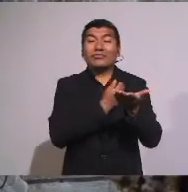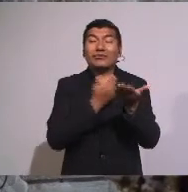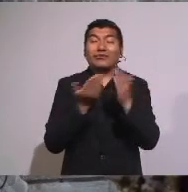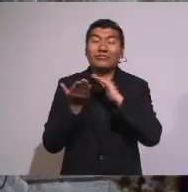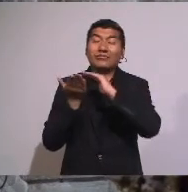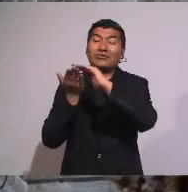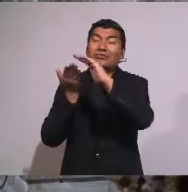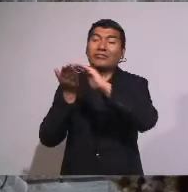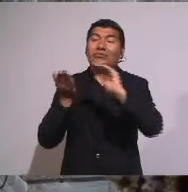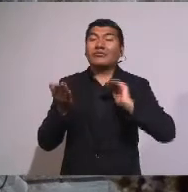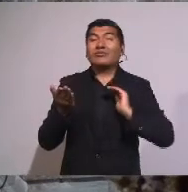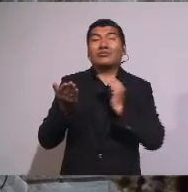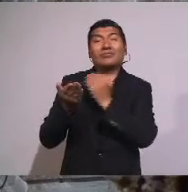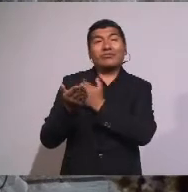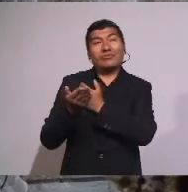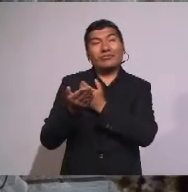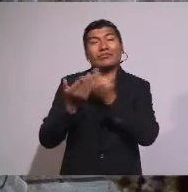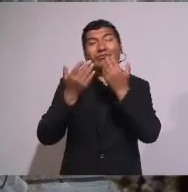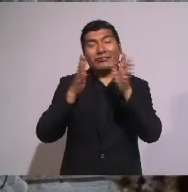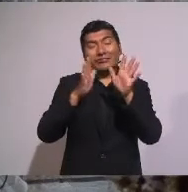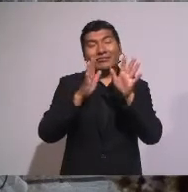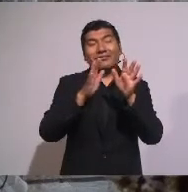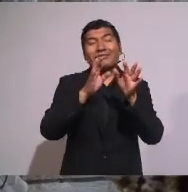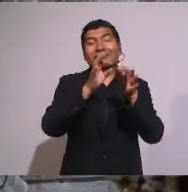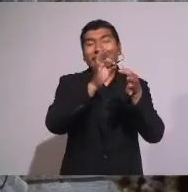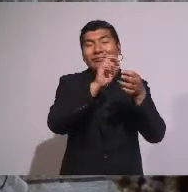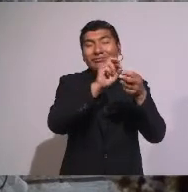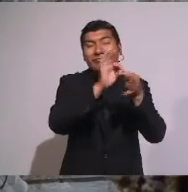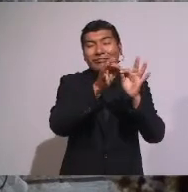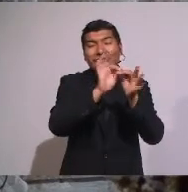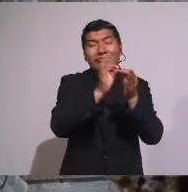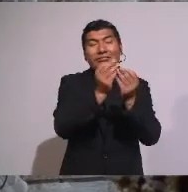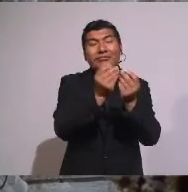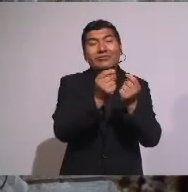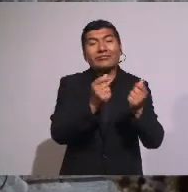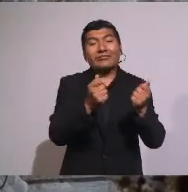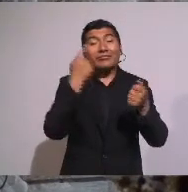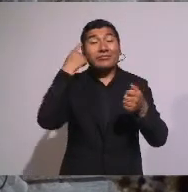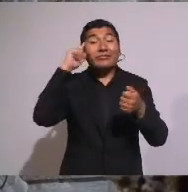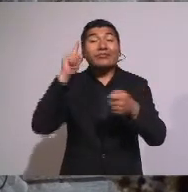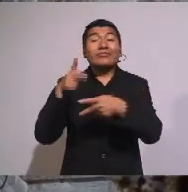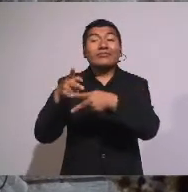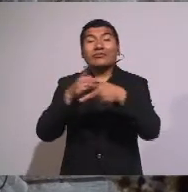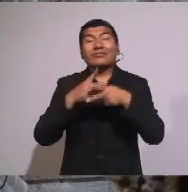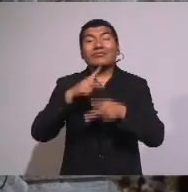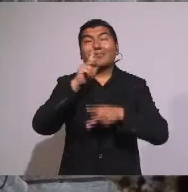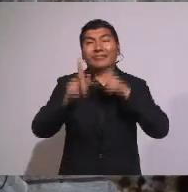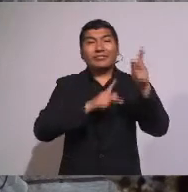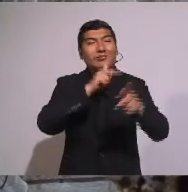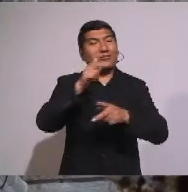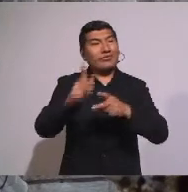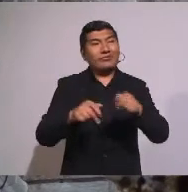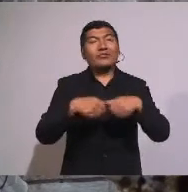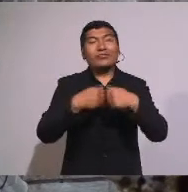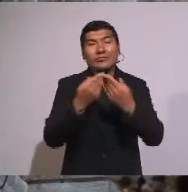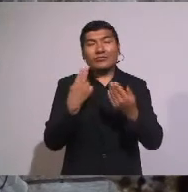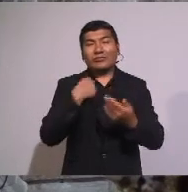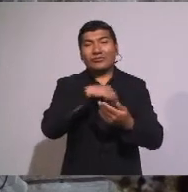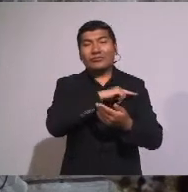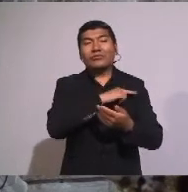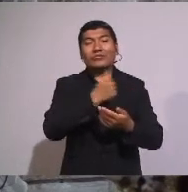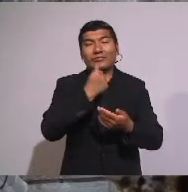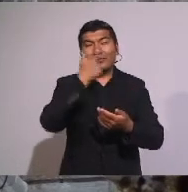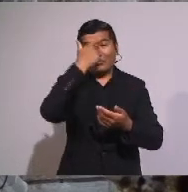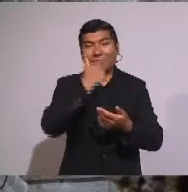Nuestras excusas Nuestro cuidado Para con los demás Como a nosotros mismos